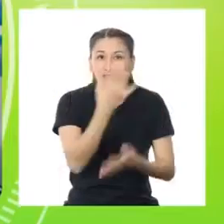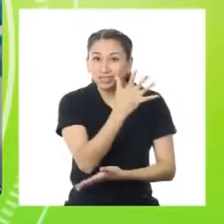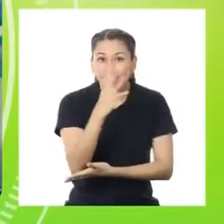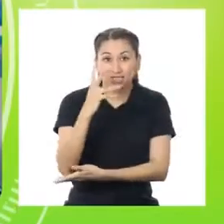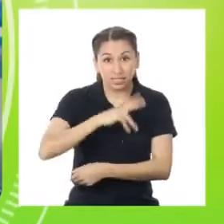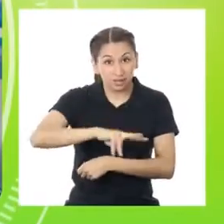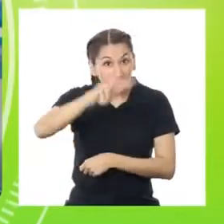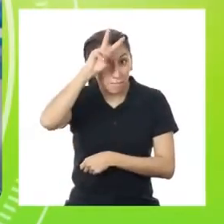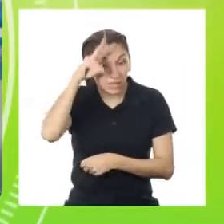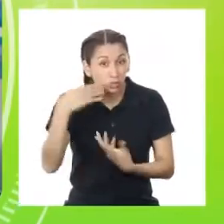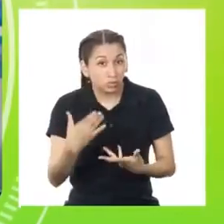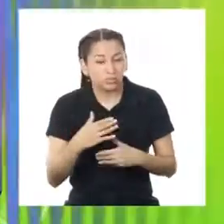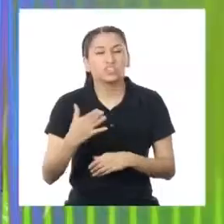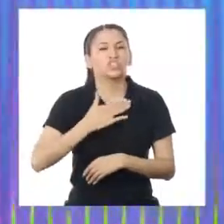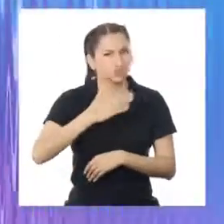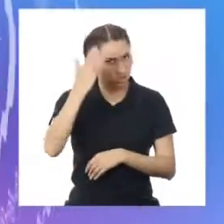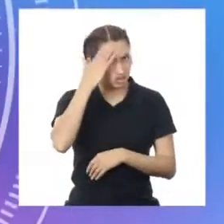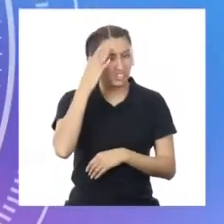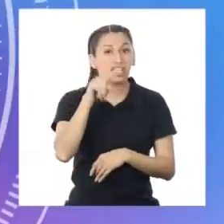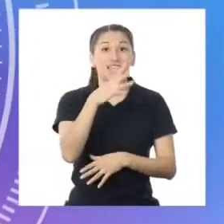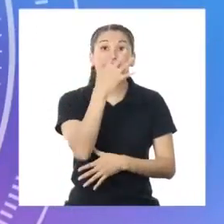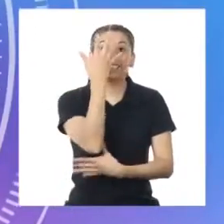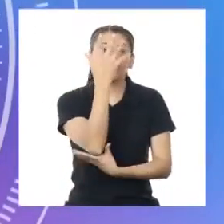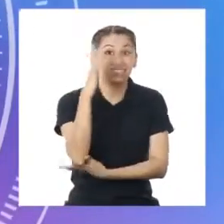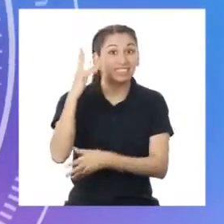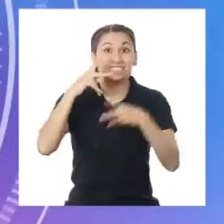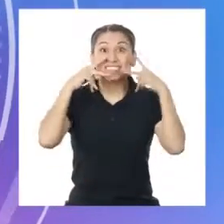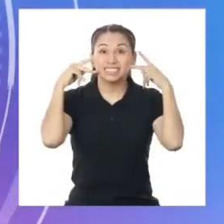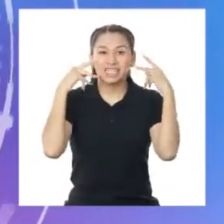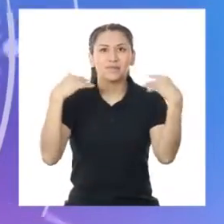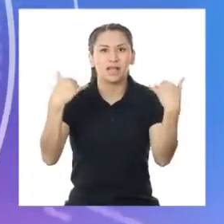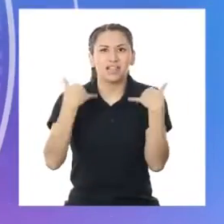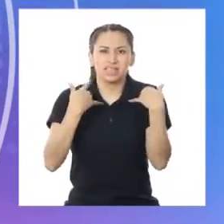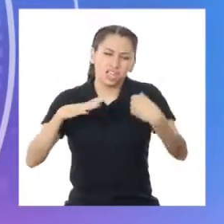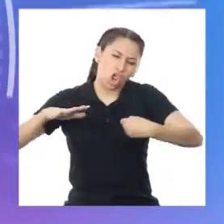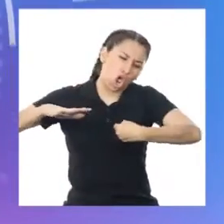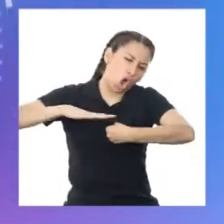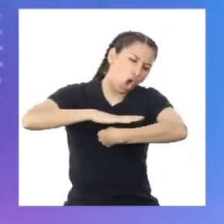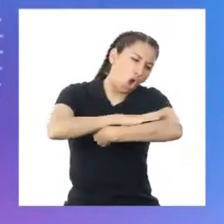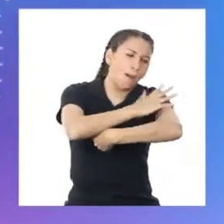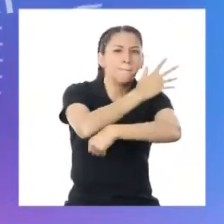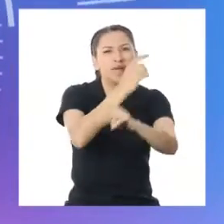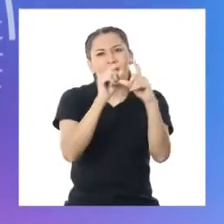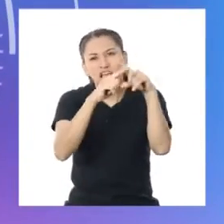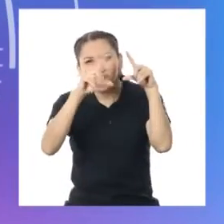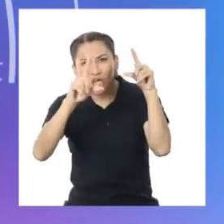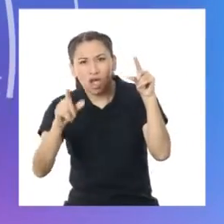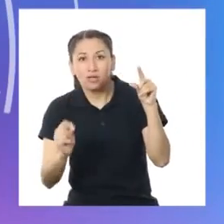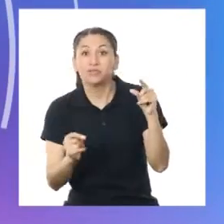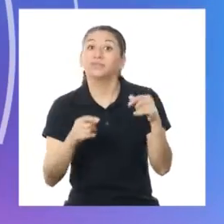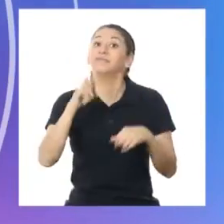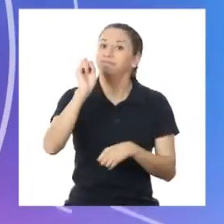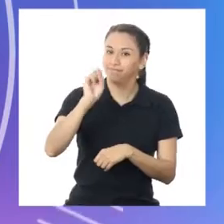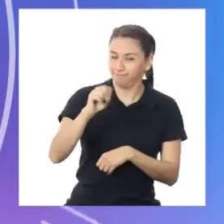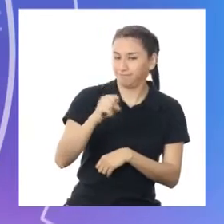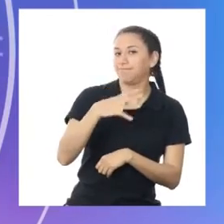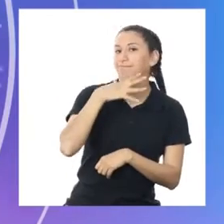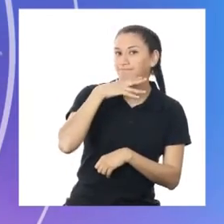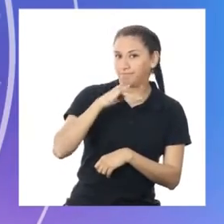Yo sé que nuestra selva ocupa gran parte de nuestro territorio. ¡Así es!